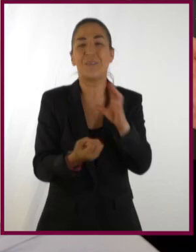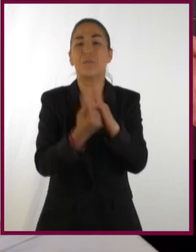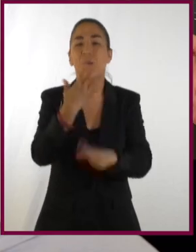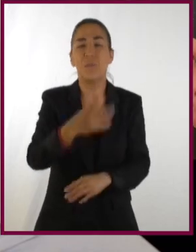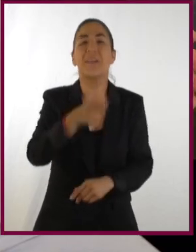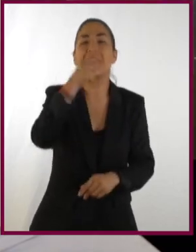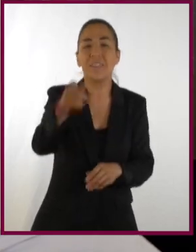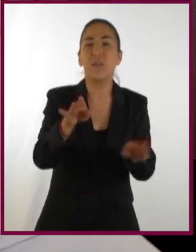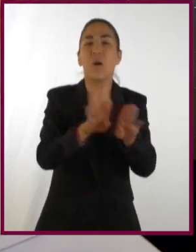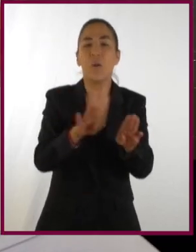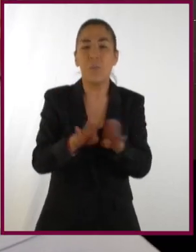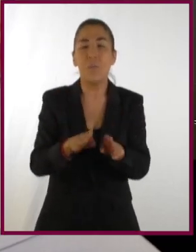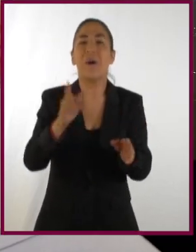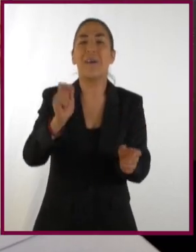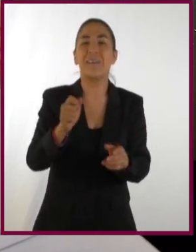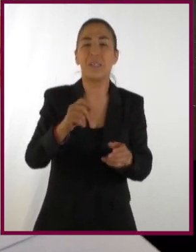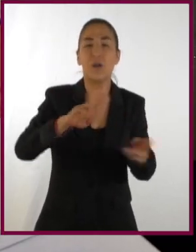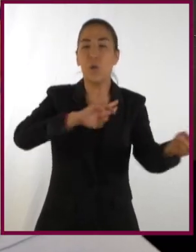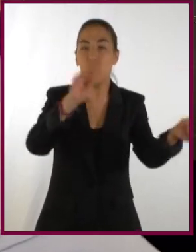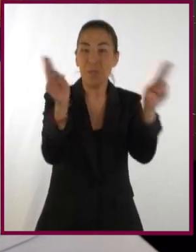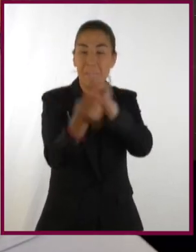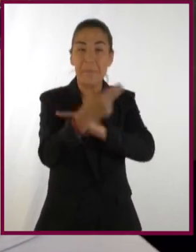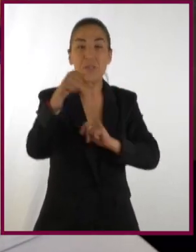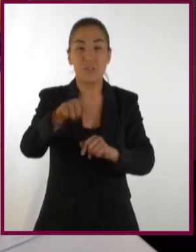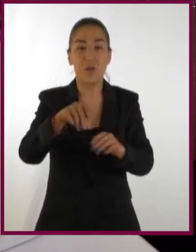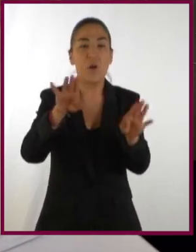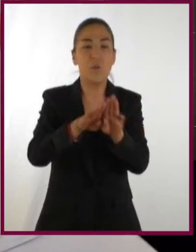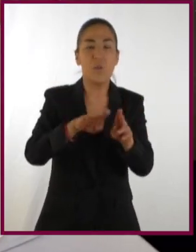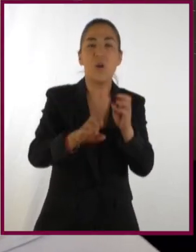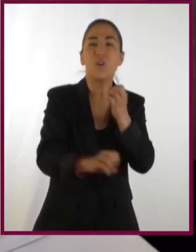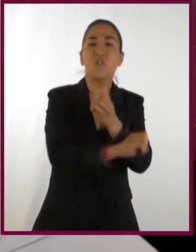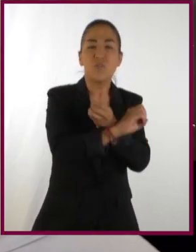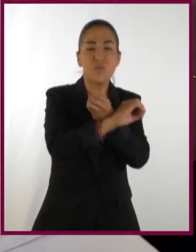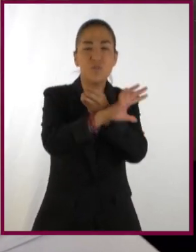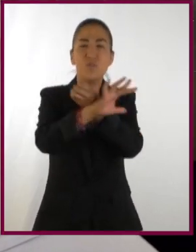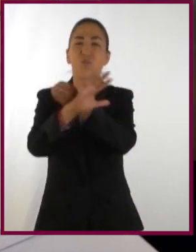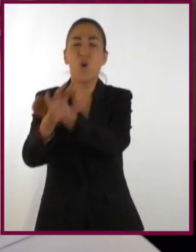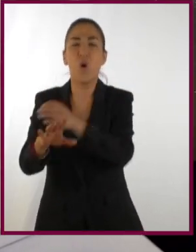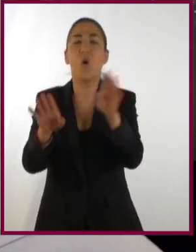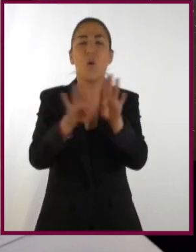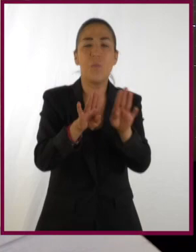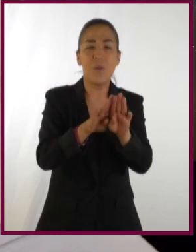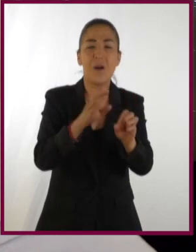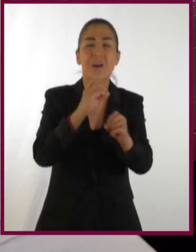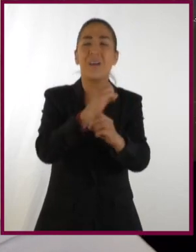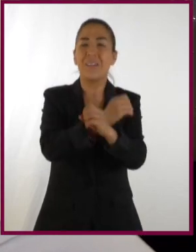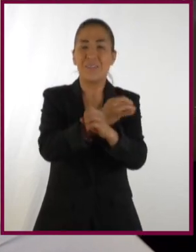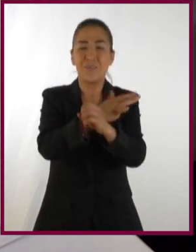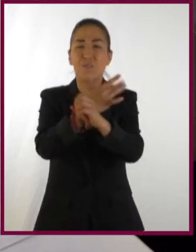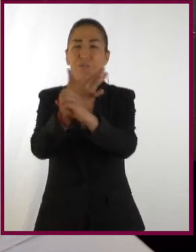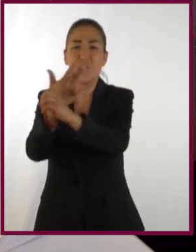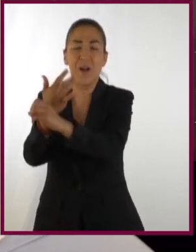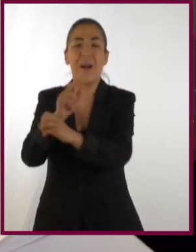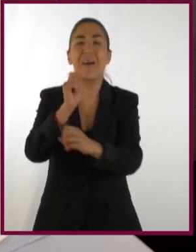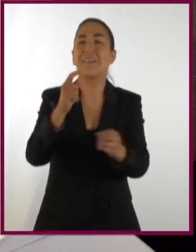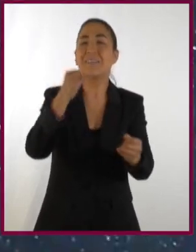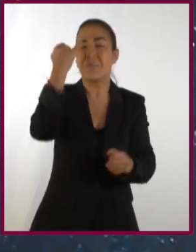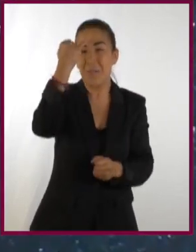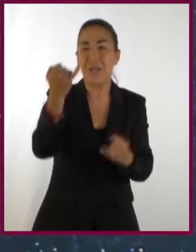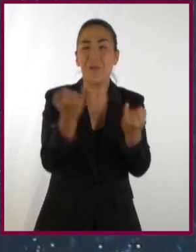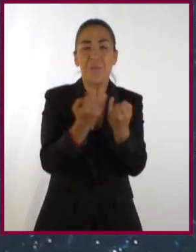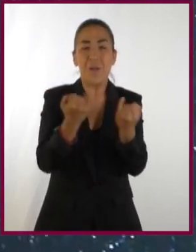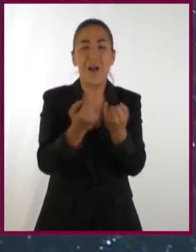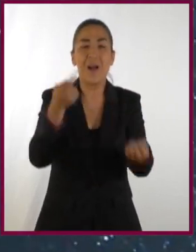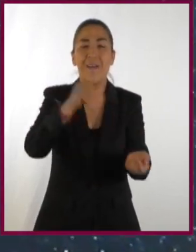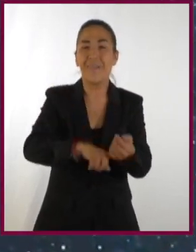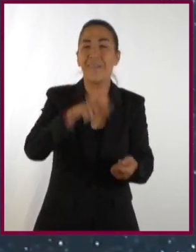moderna y actual. Lo que sí pasó es que comenzaron a describir el universo de los astros con círculos. Sí. A ver, vamos a